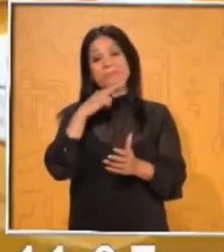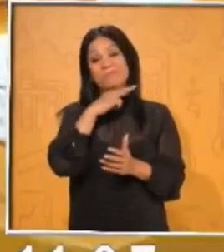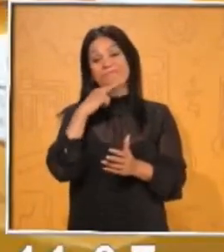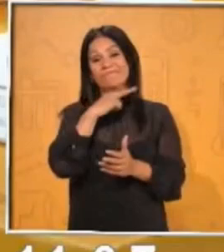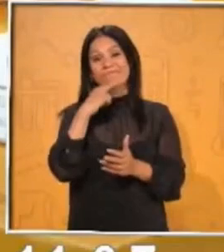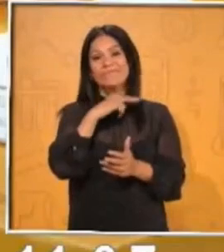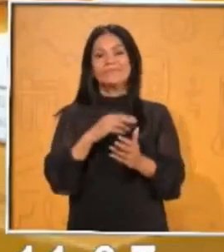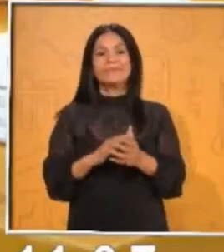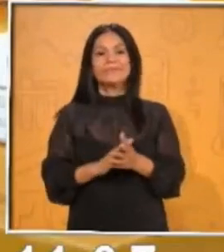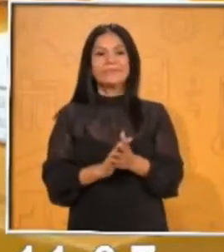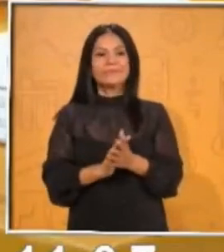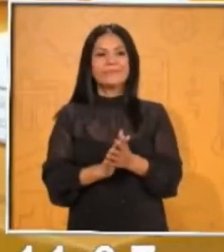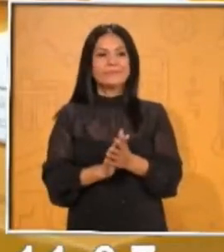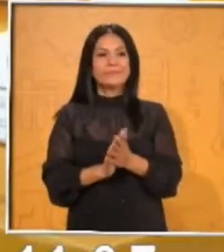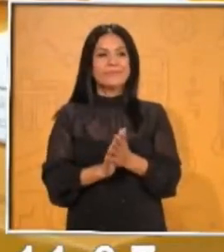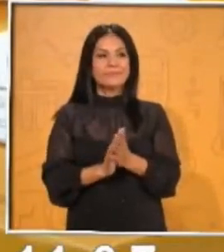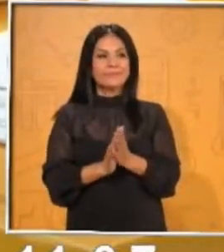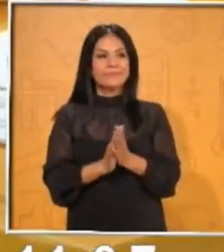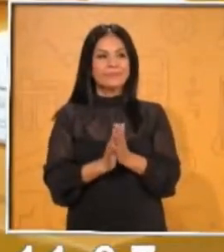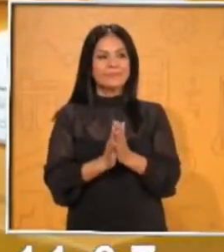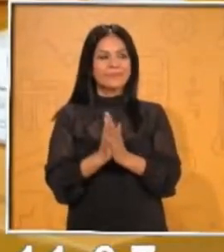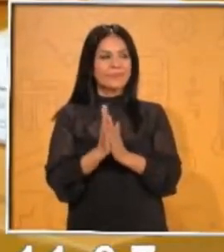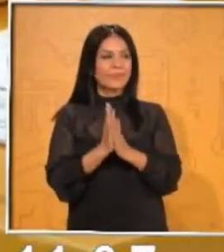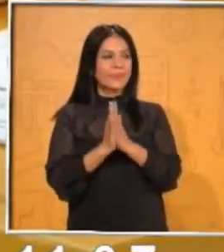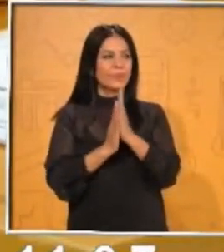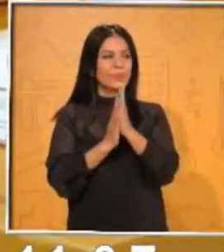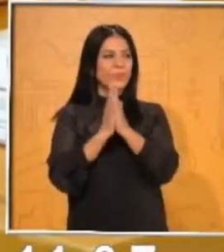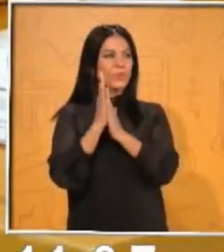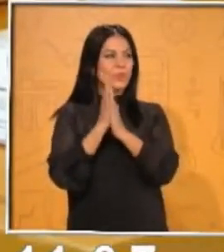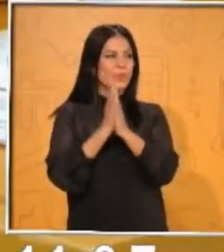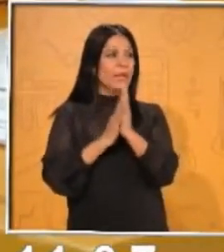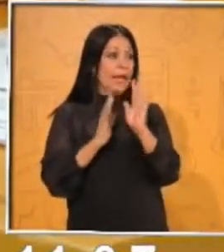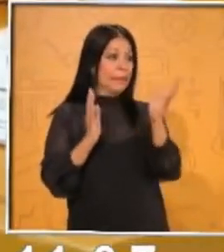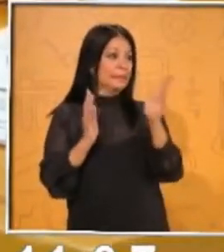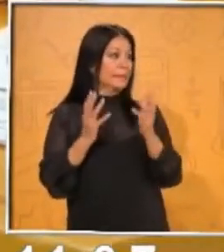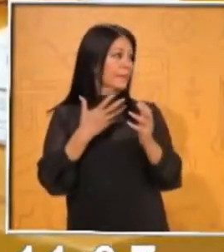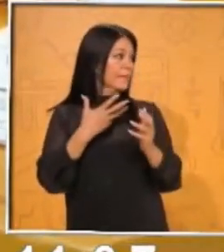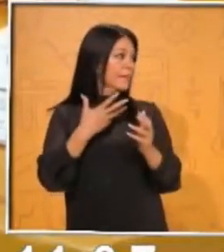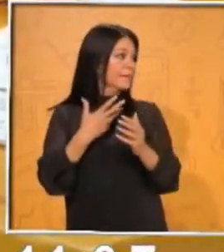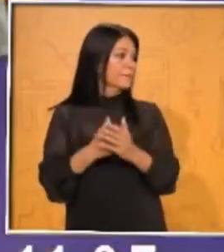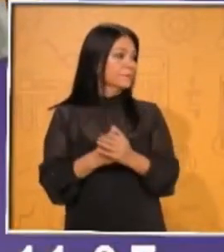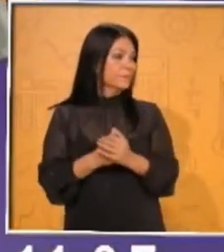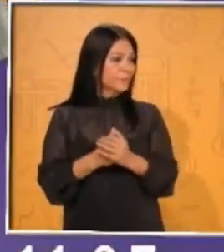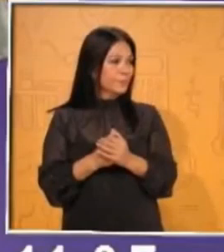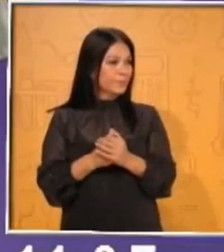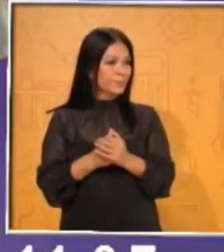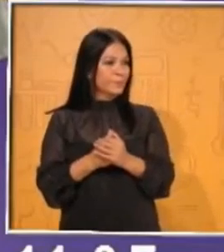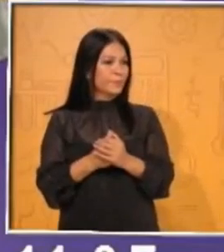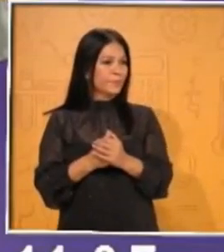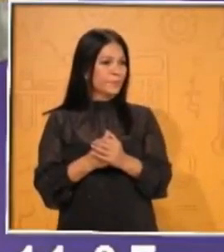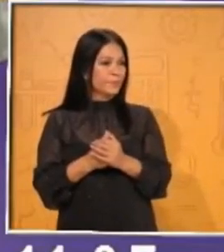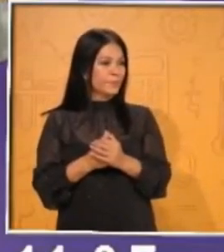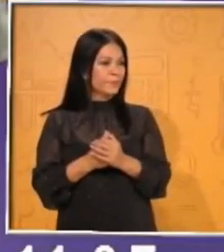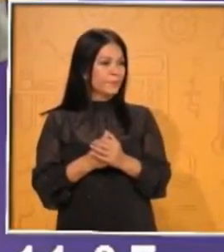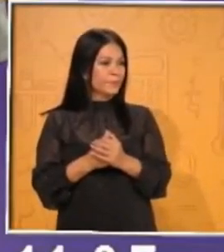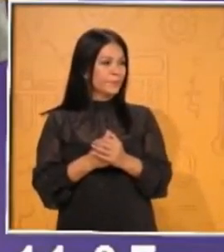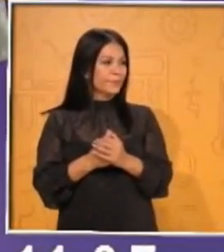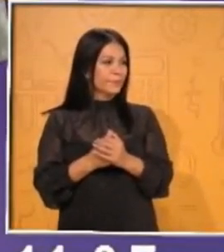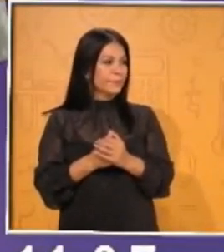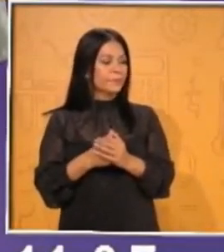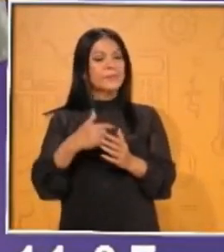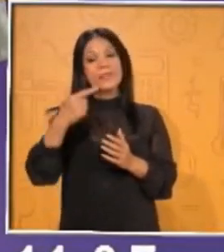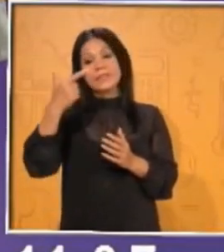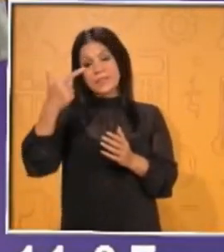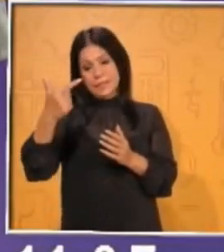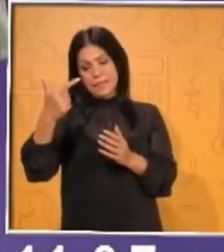cinco, seis, siete. Así. Iniciamos con... Iniciaron con... ¿Cuántas tienes tú ahorita, Elsa? Aquí. Ajá. Siete